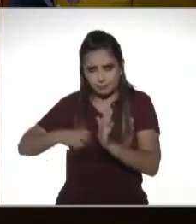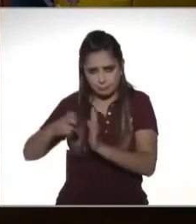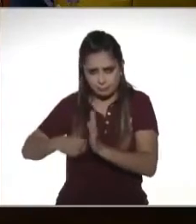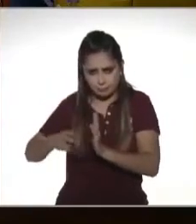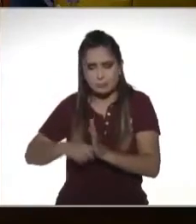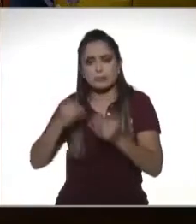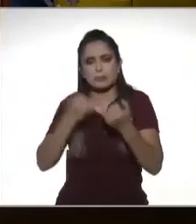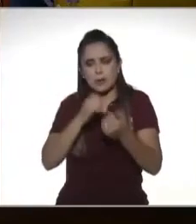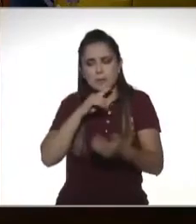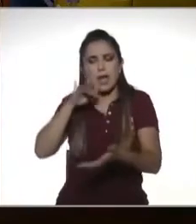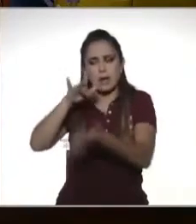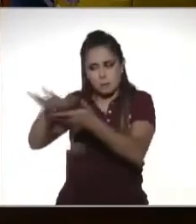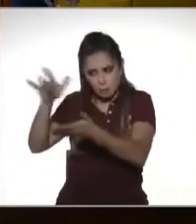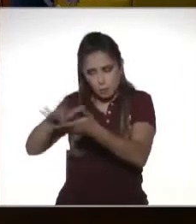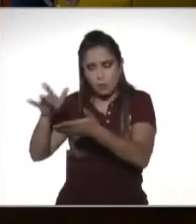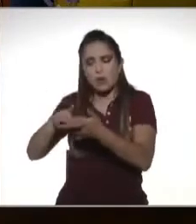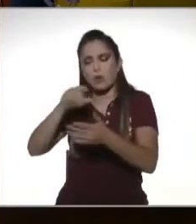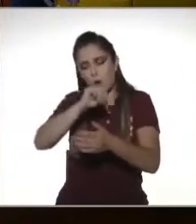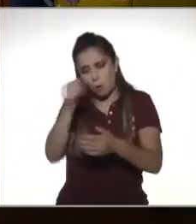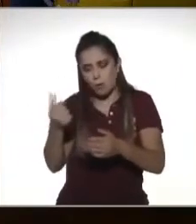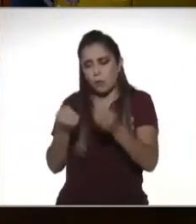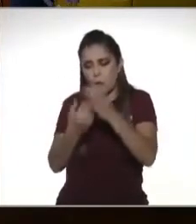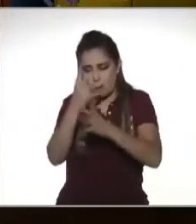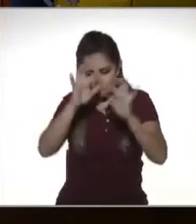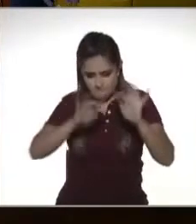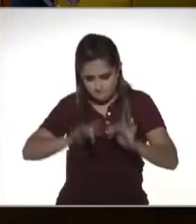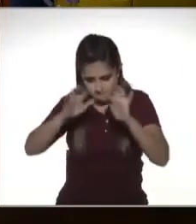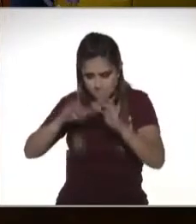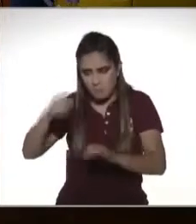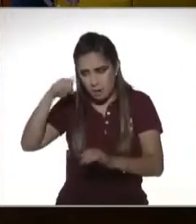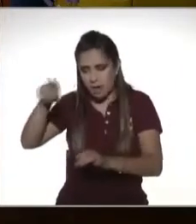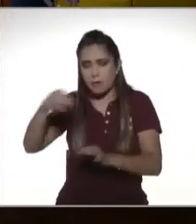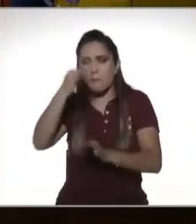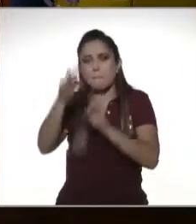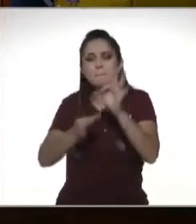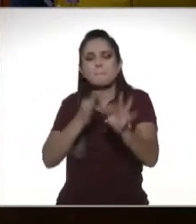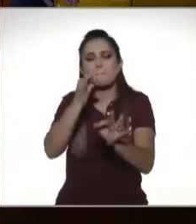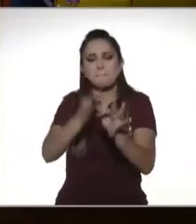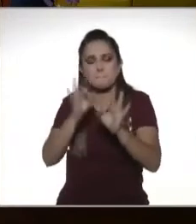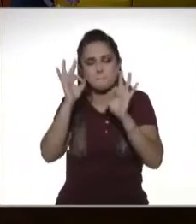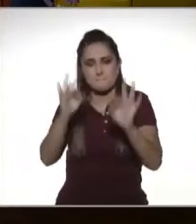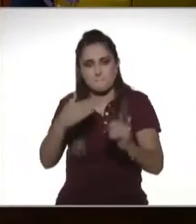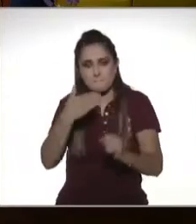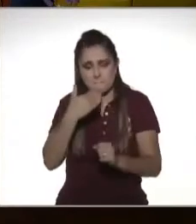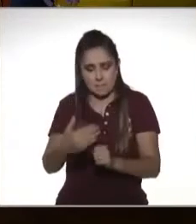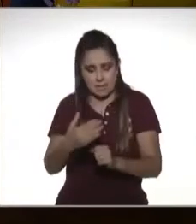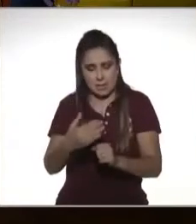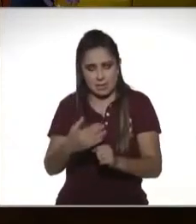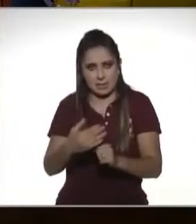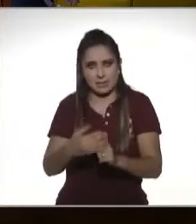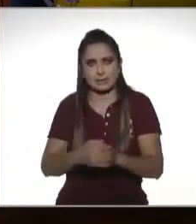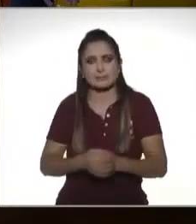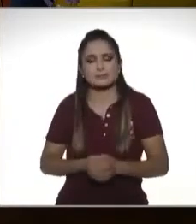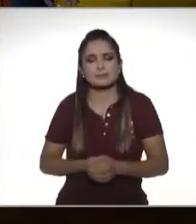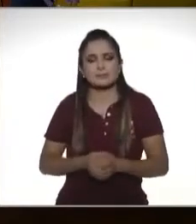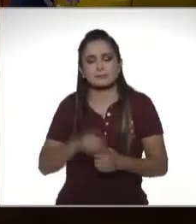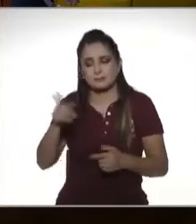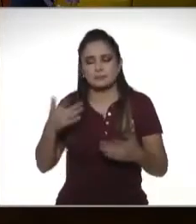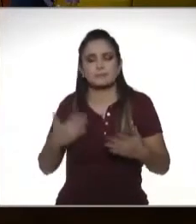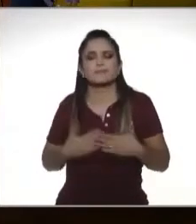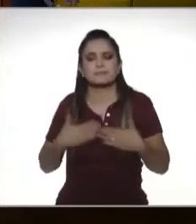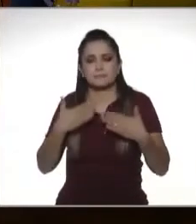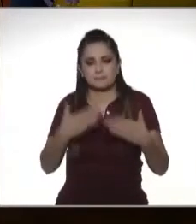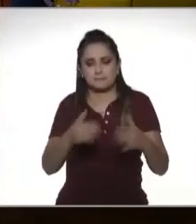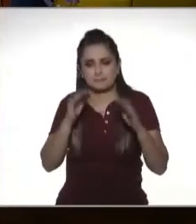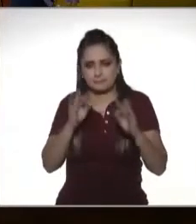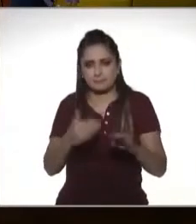se les apoya también en presentar esa declaración para que ustedes estén en el cumplimiento de sus obligaciones con la certeza de que lo están